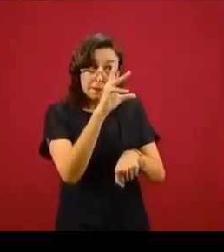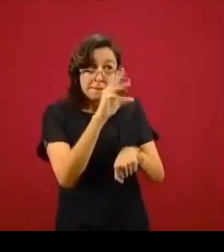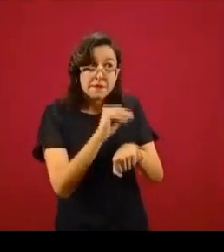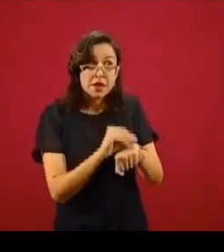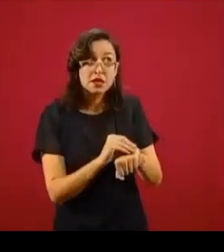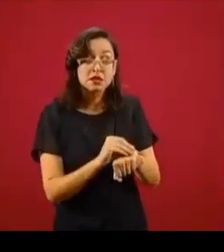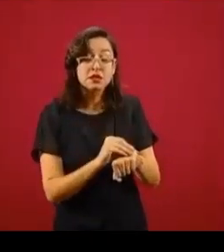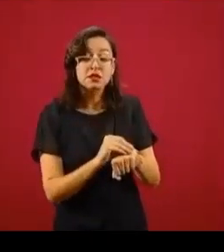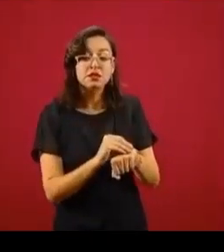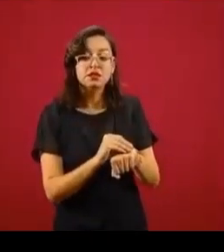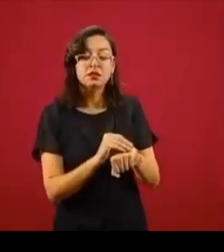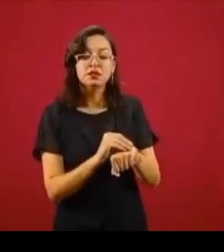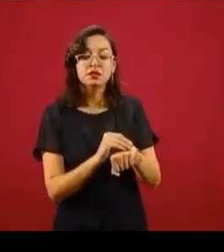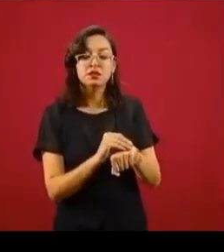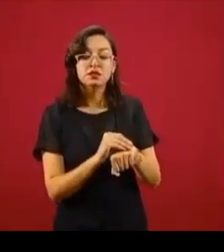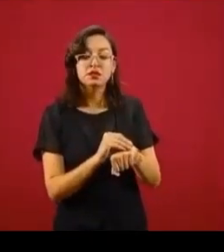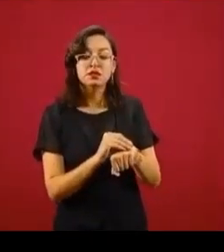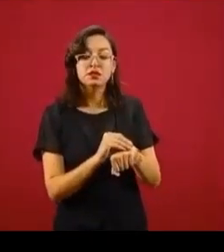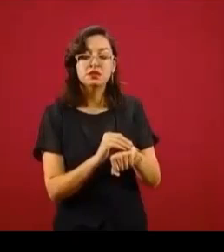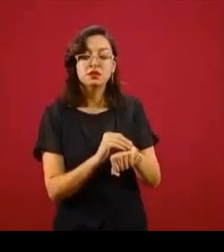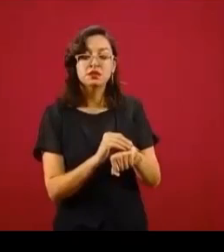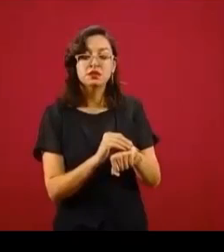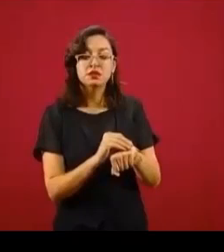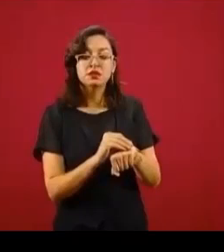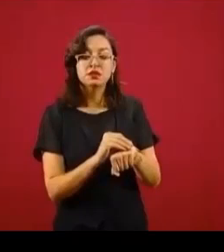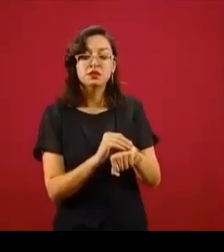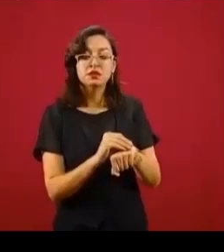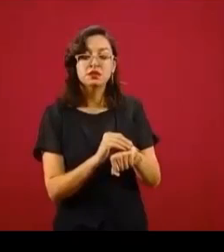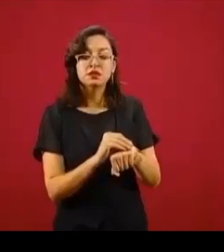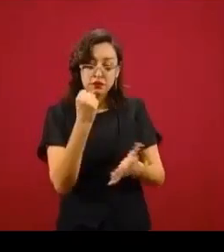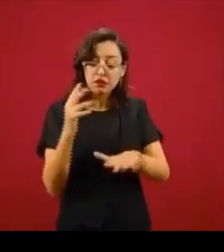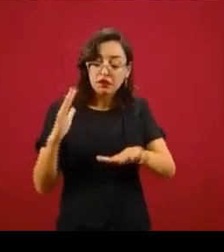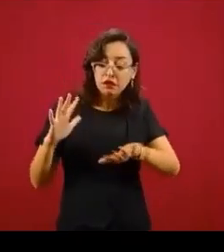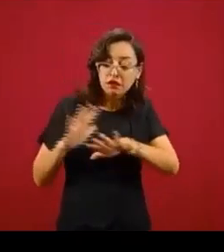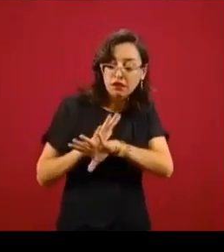que me autorice